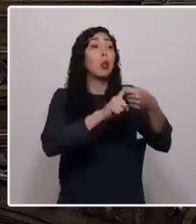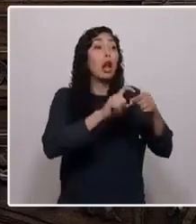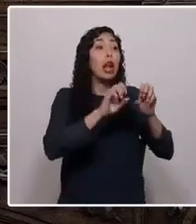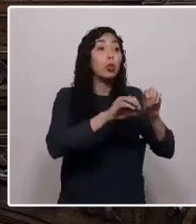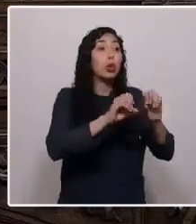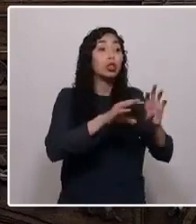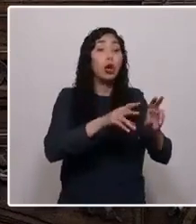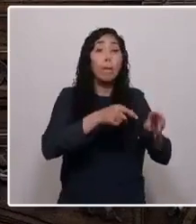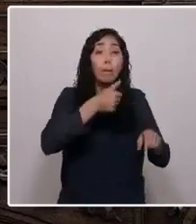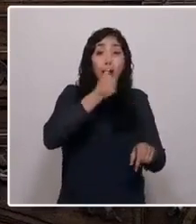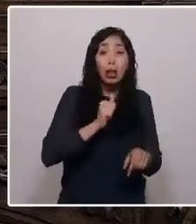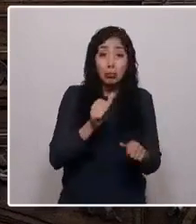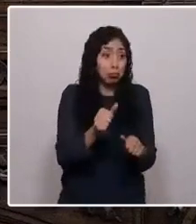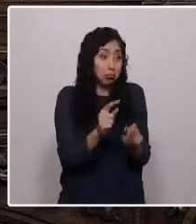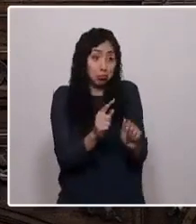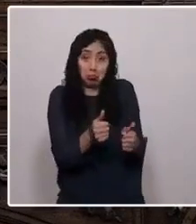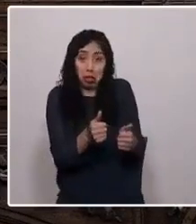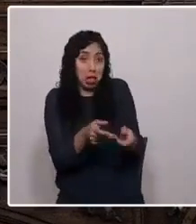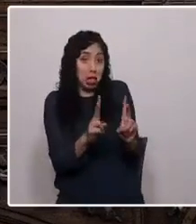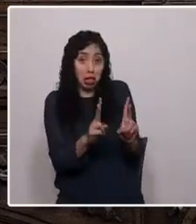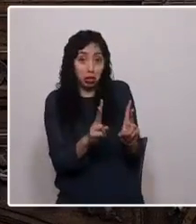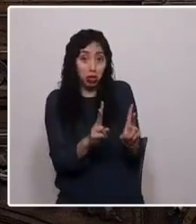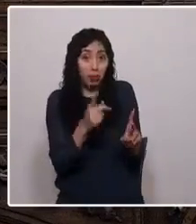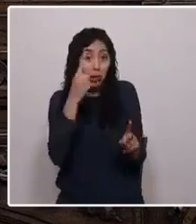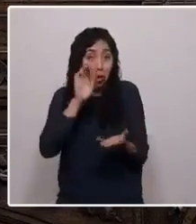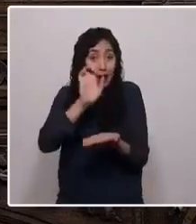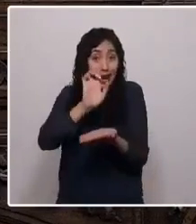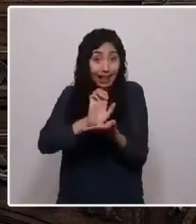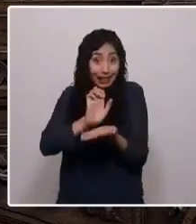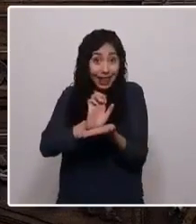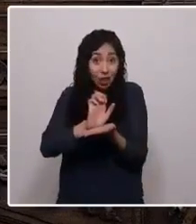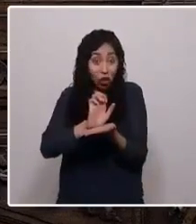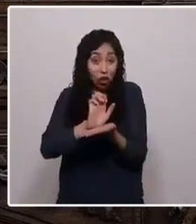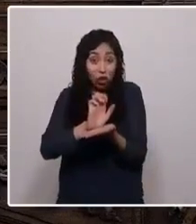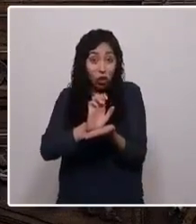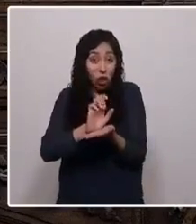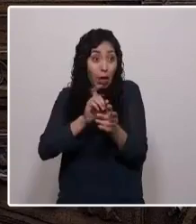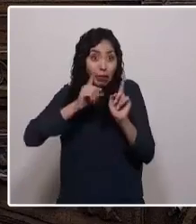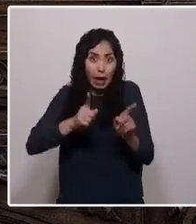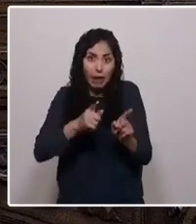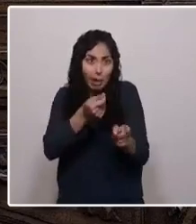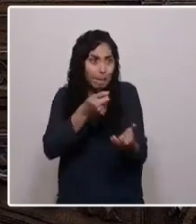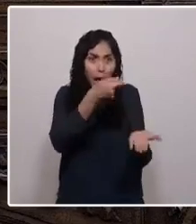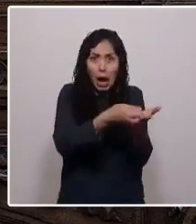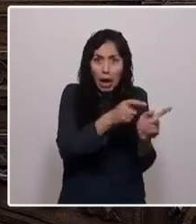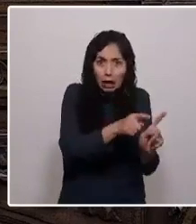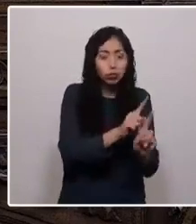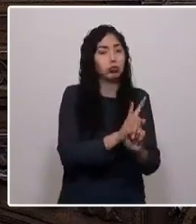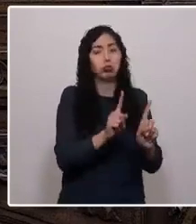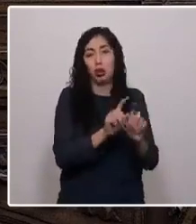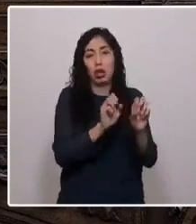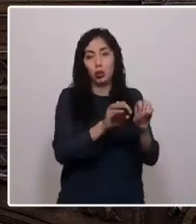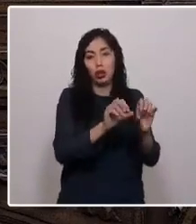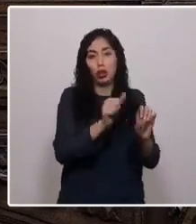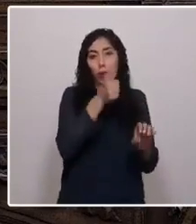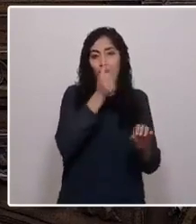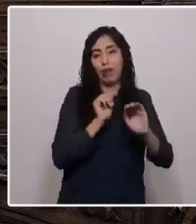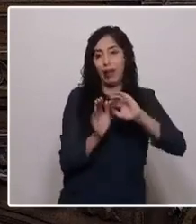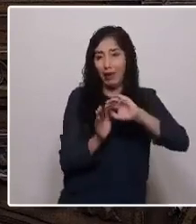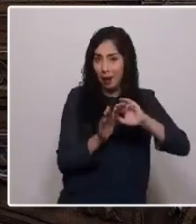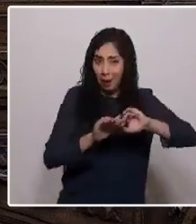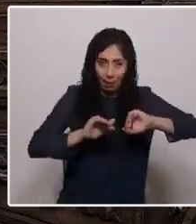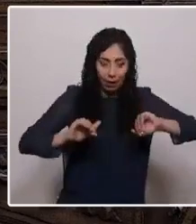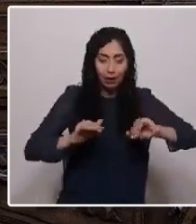Pero el Estado no está necesariamente obligado, ¿no es cierto?, a financiar esa educación. Necesitamos,